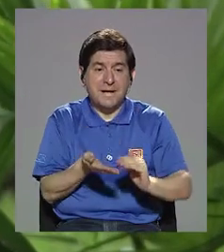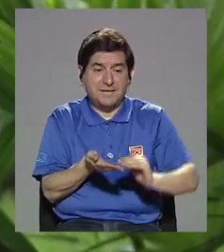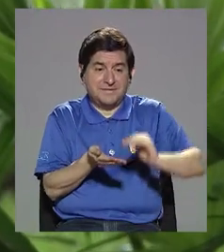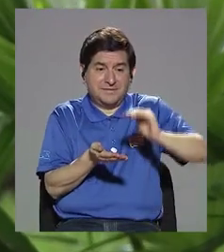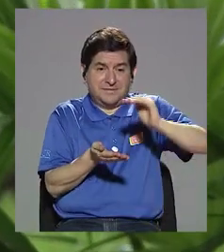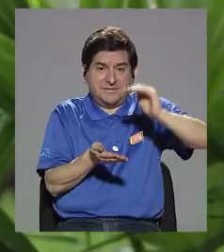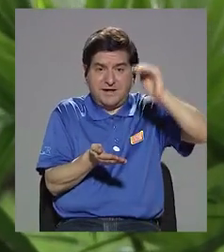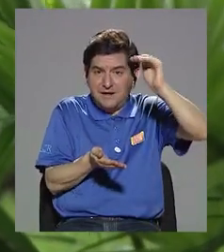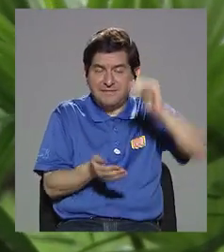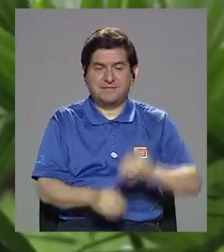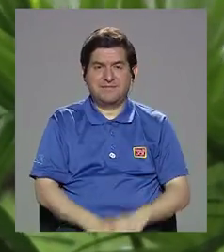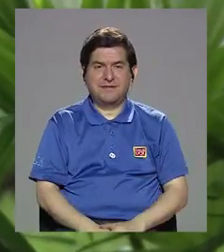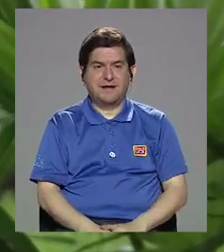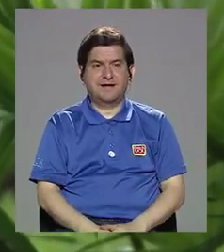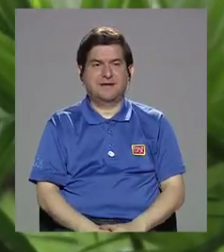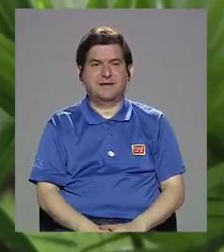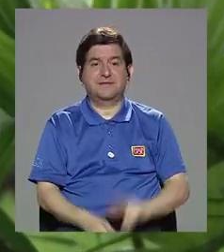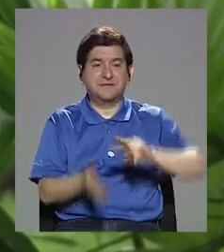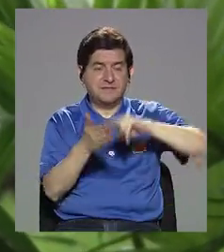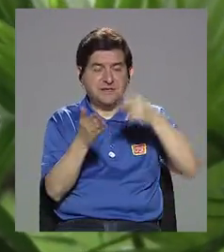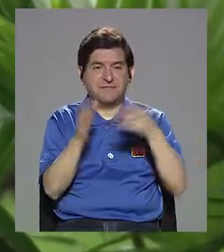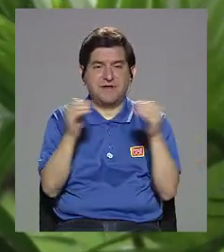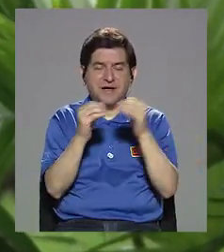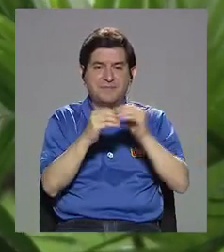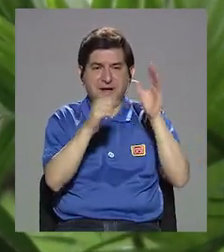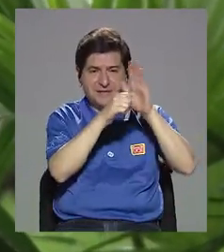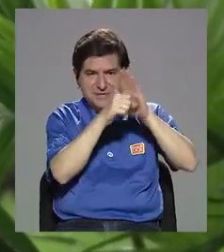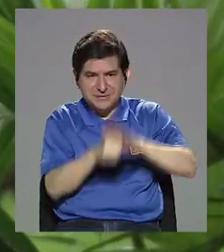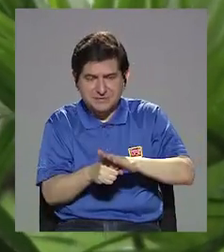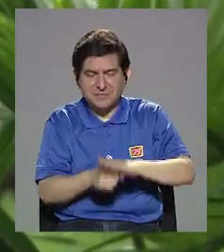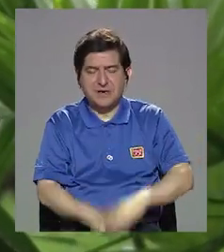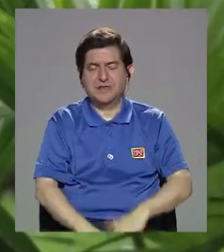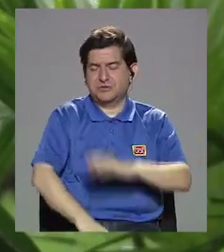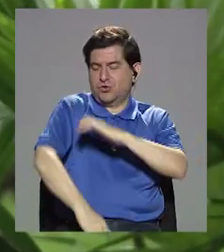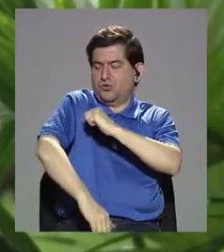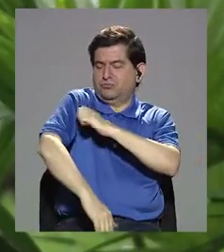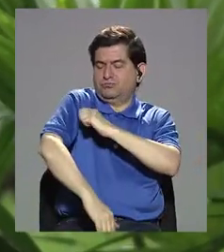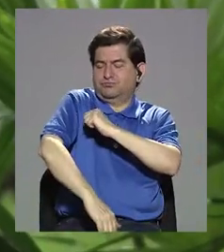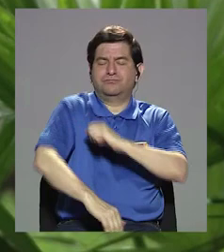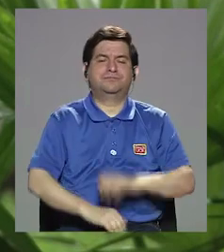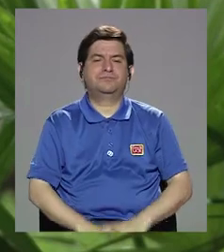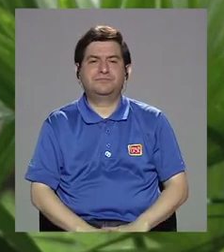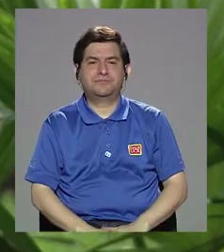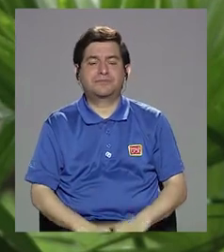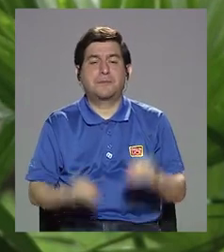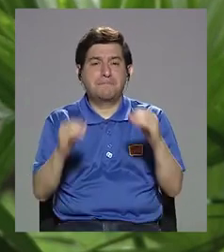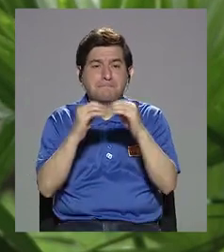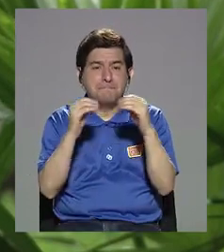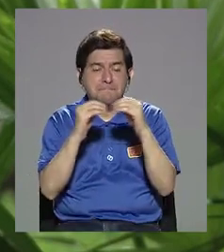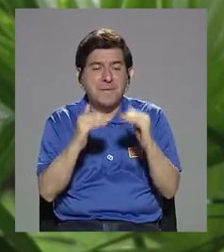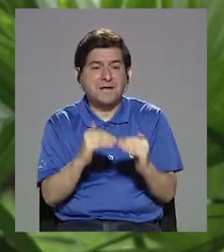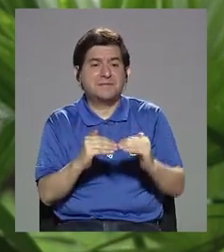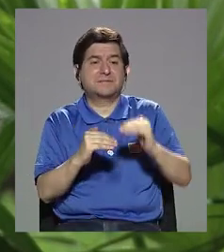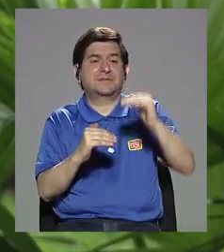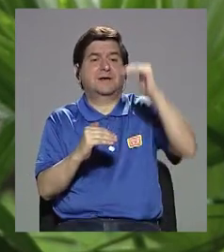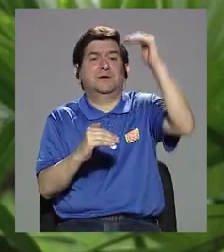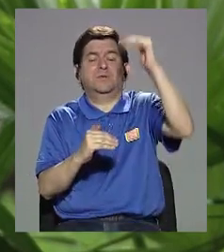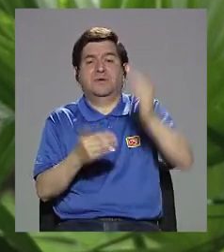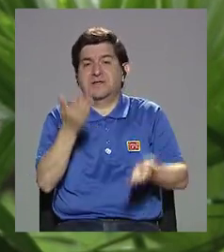proporción, hay más presión arterial, es más alta, es más alta